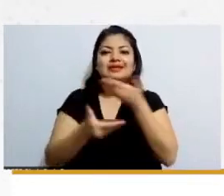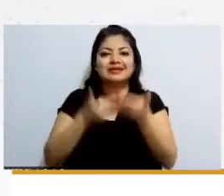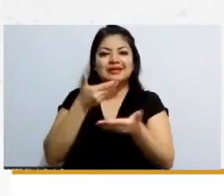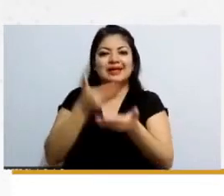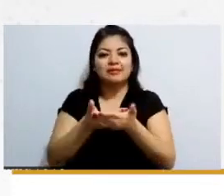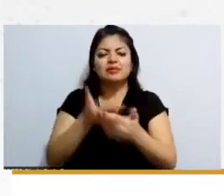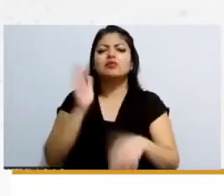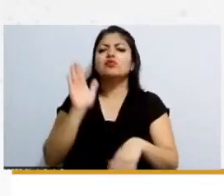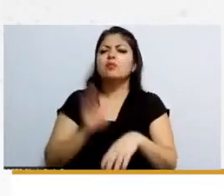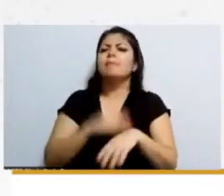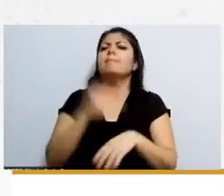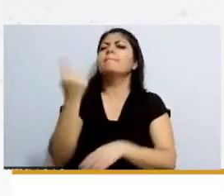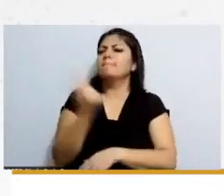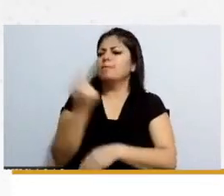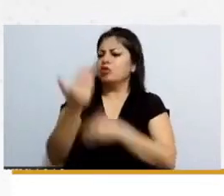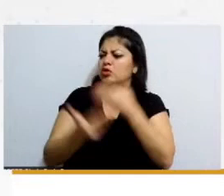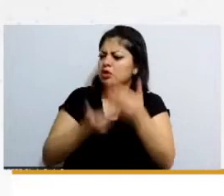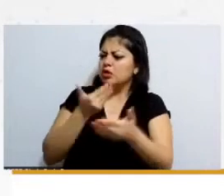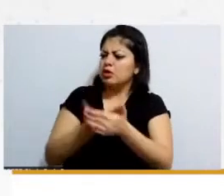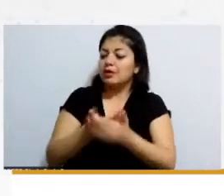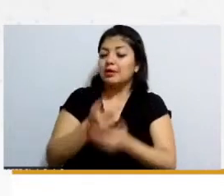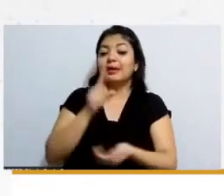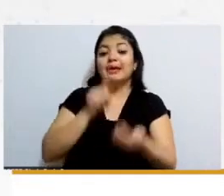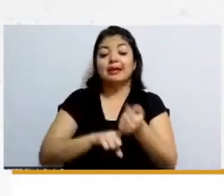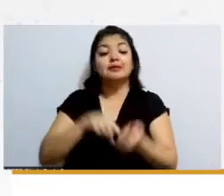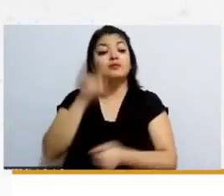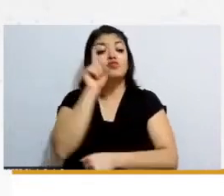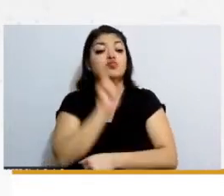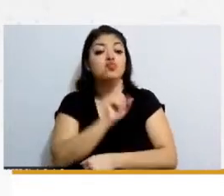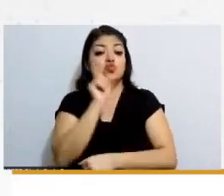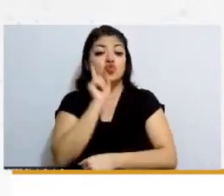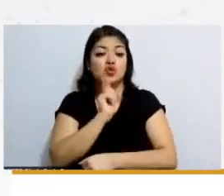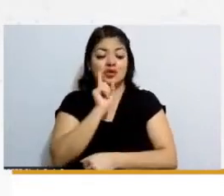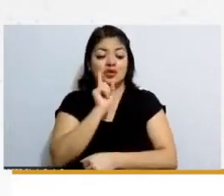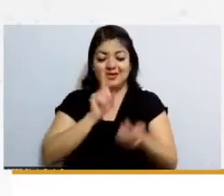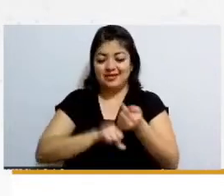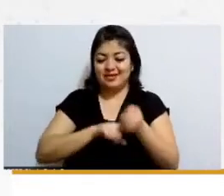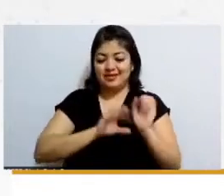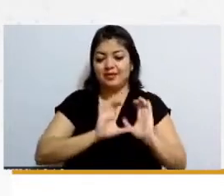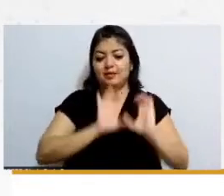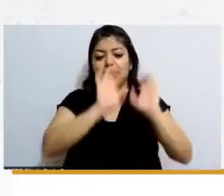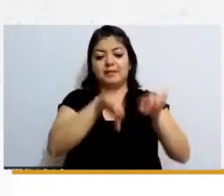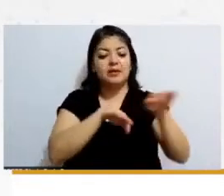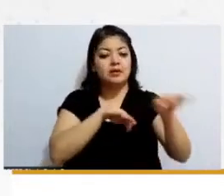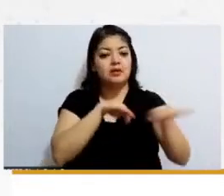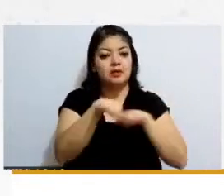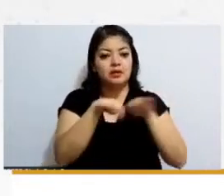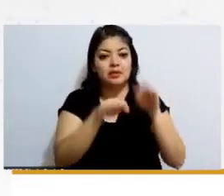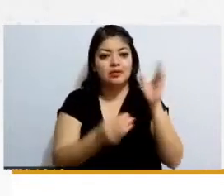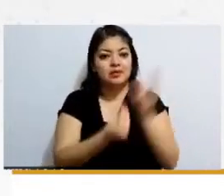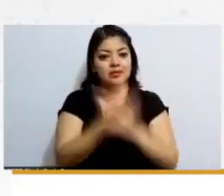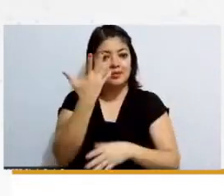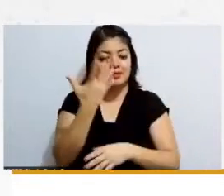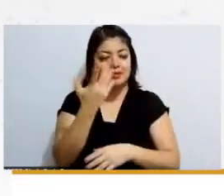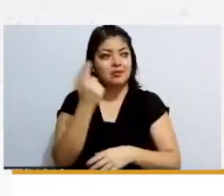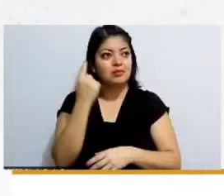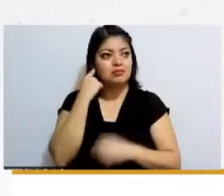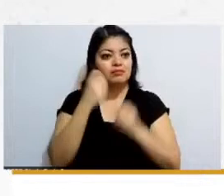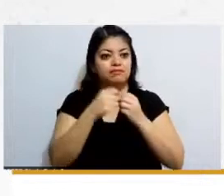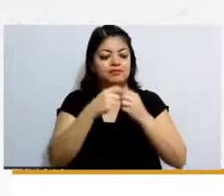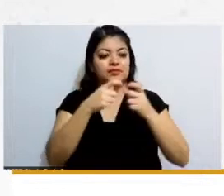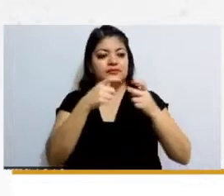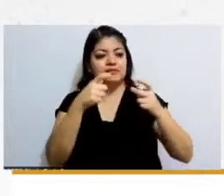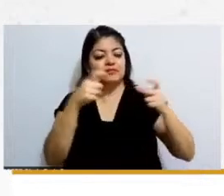mujer en este ámbito laboral y se previene